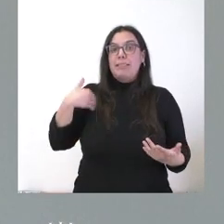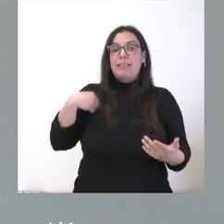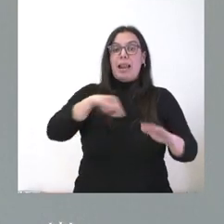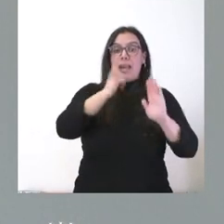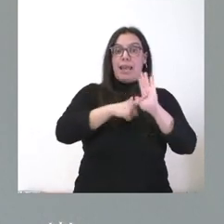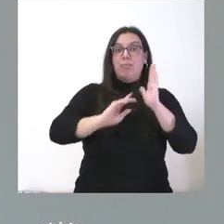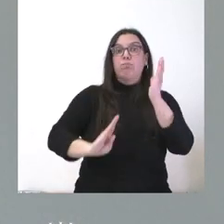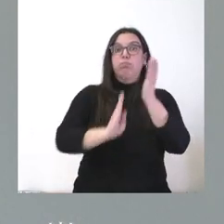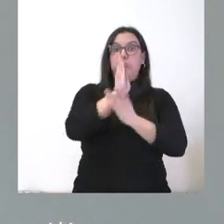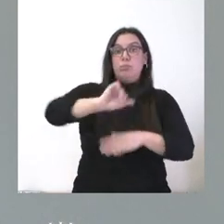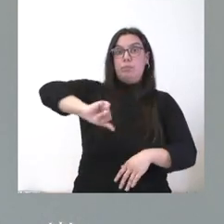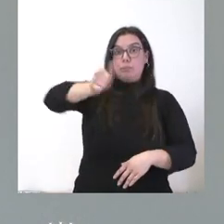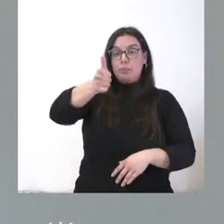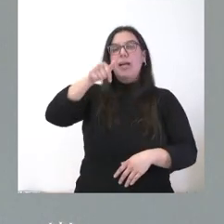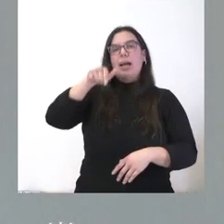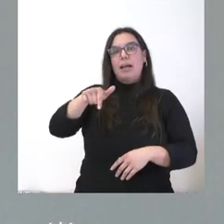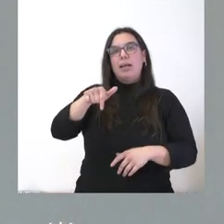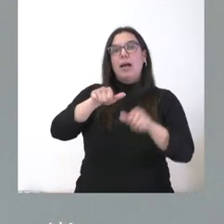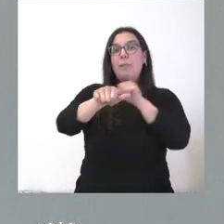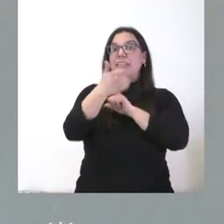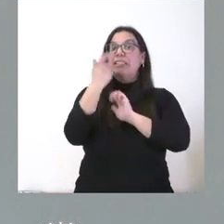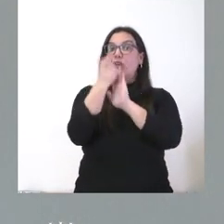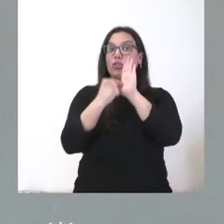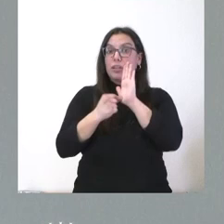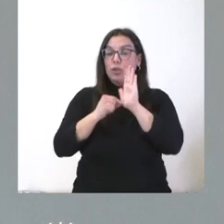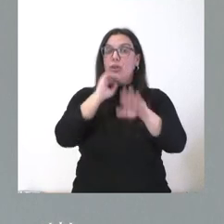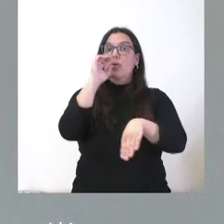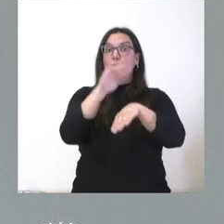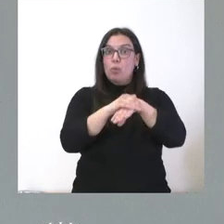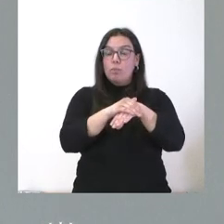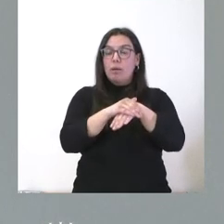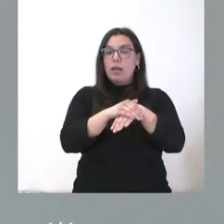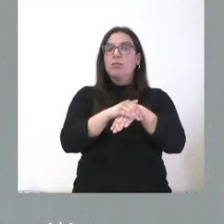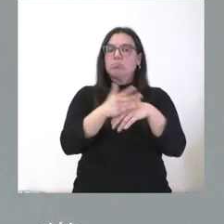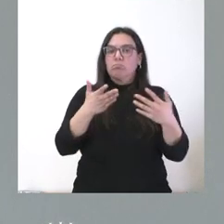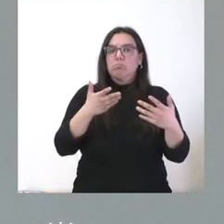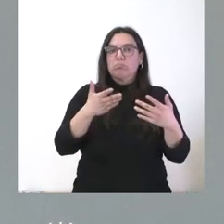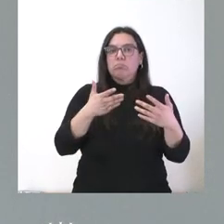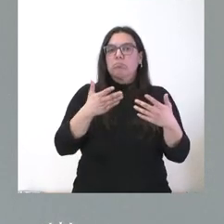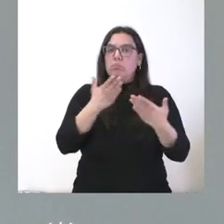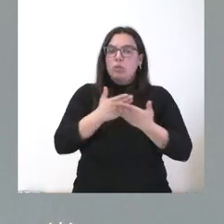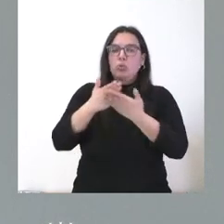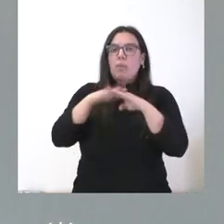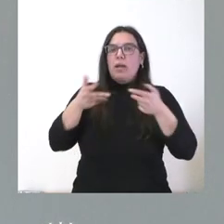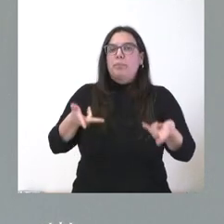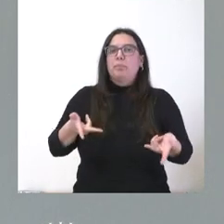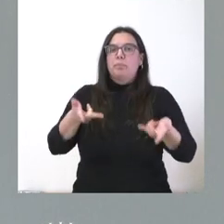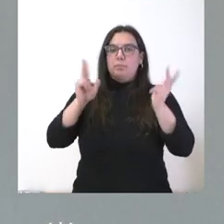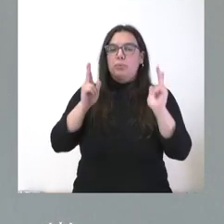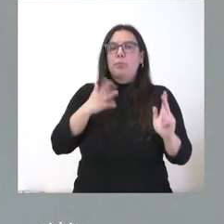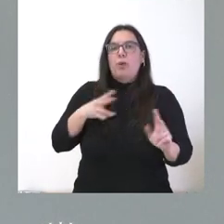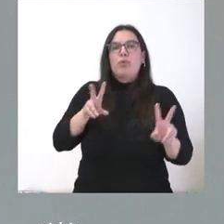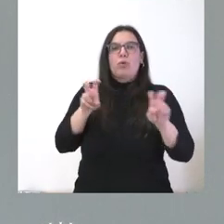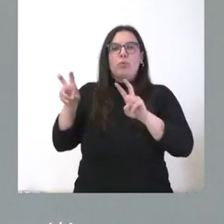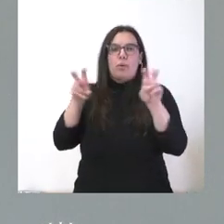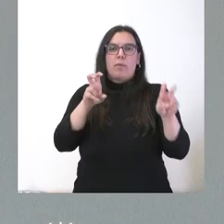ley, pues lógicamente siempre que se cumplan las condiciones de las restricciones que les he señalado, pues sería compatible alguna nueva instalación con